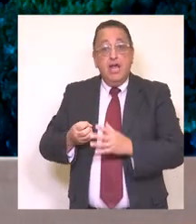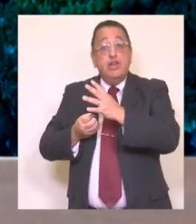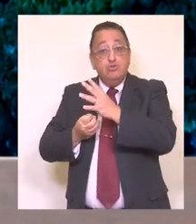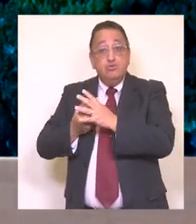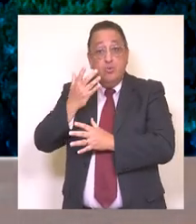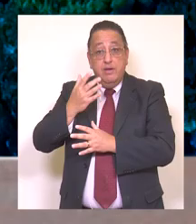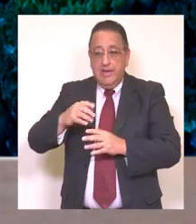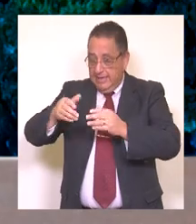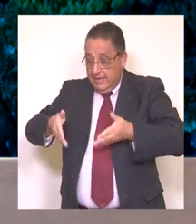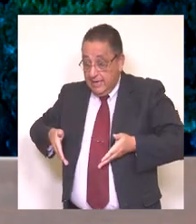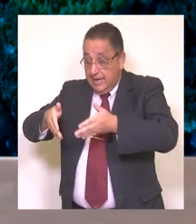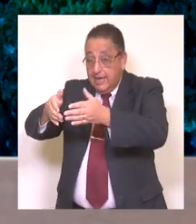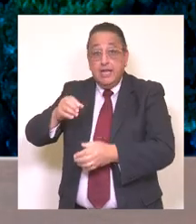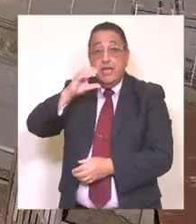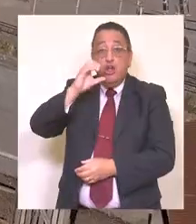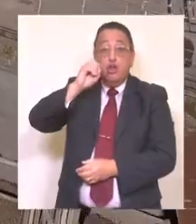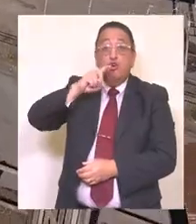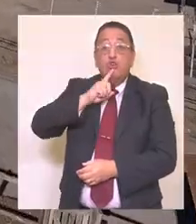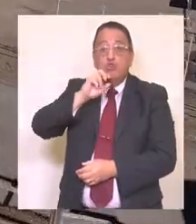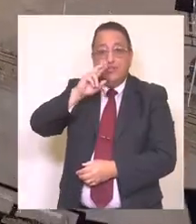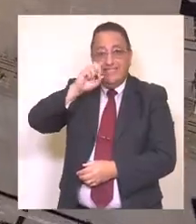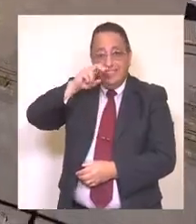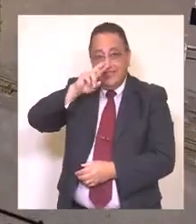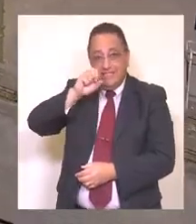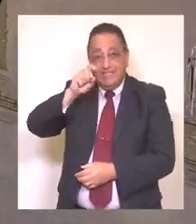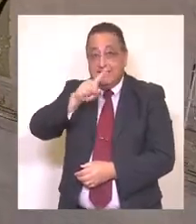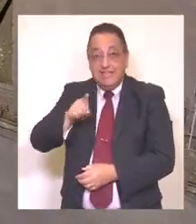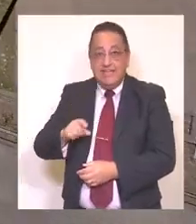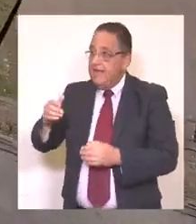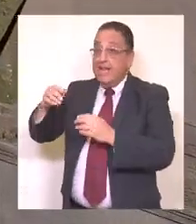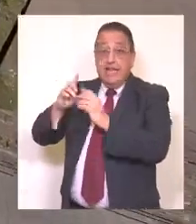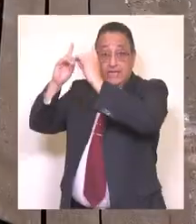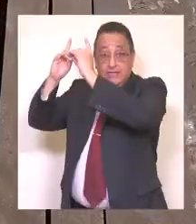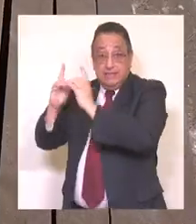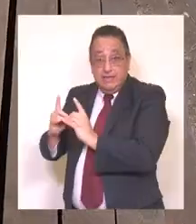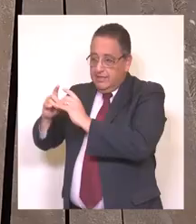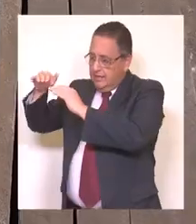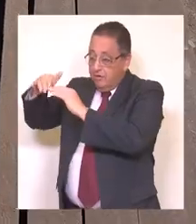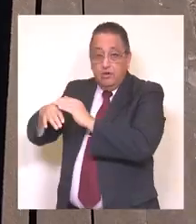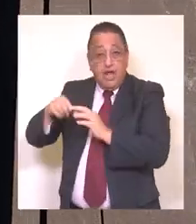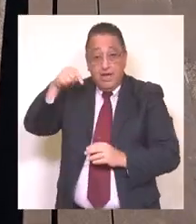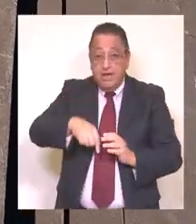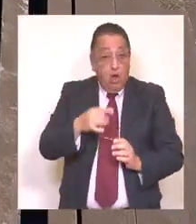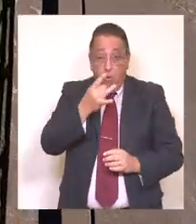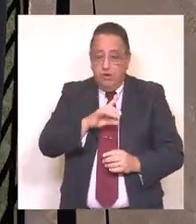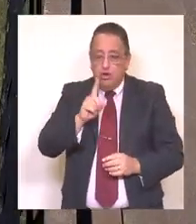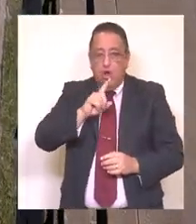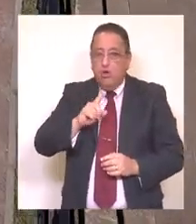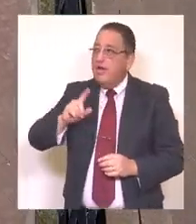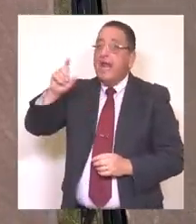construcción de plazas activas en calle Contreras, en la bajada del sector del